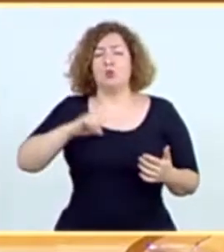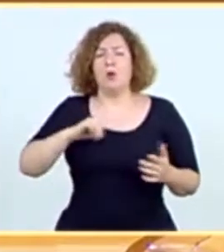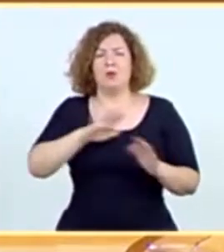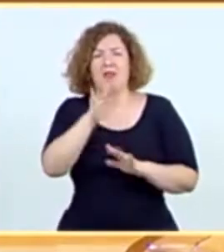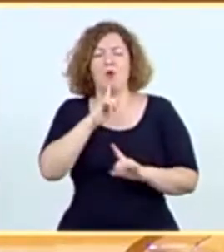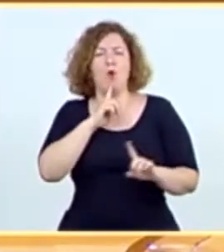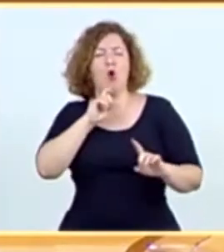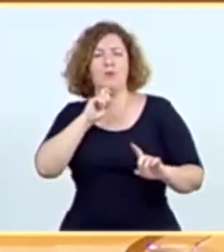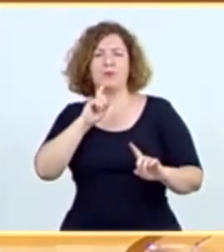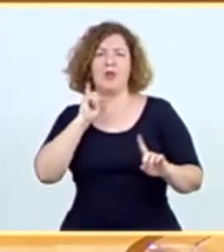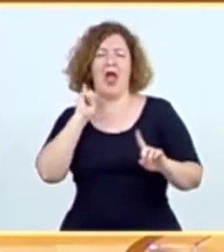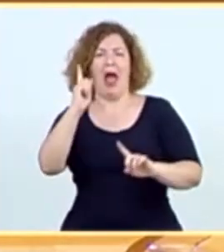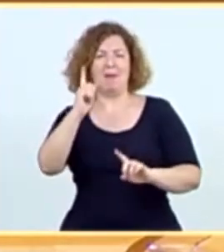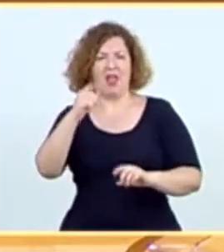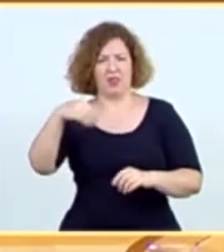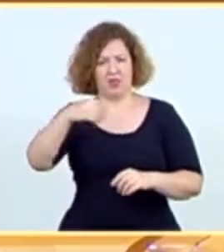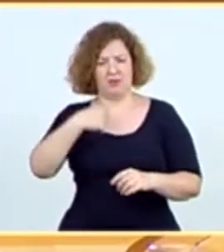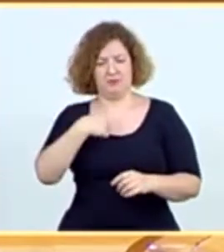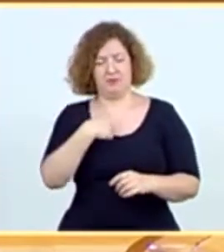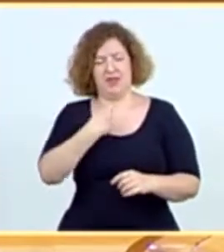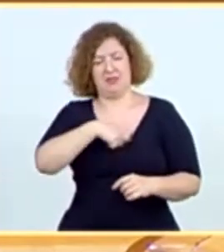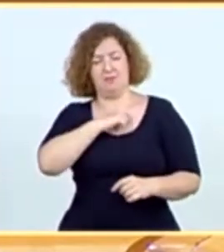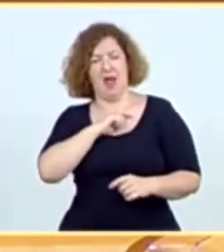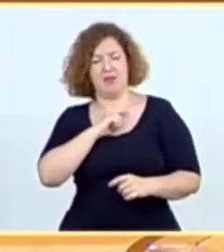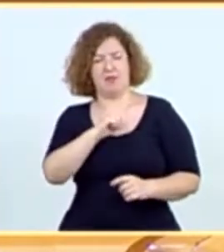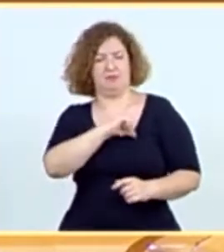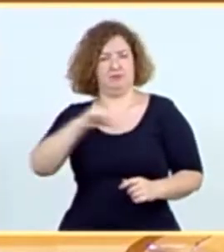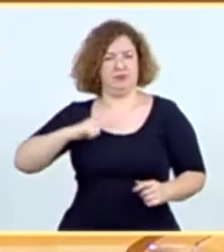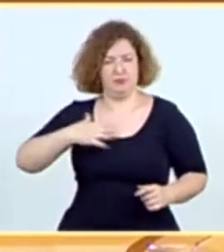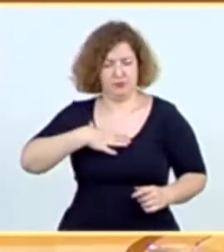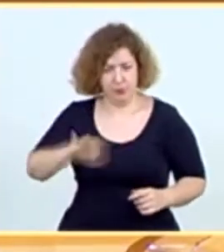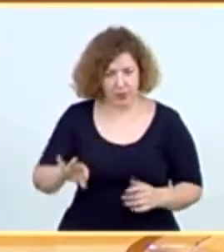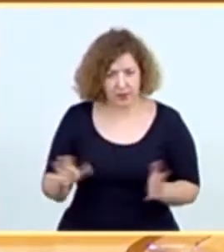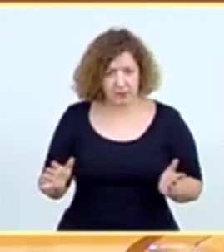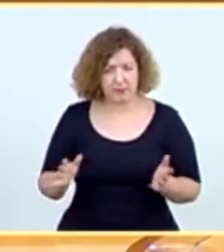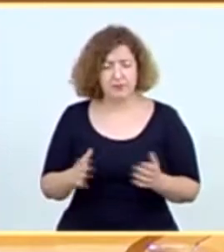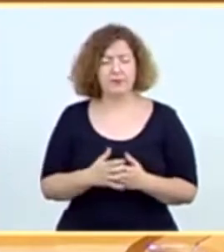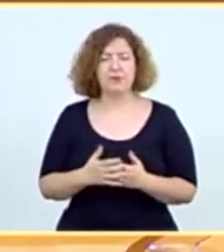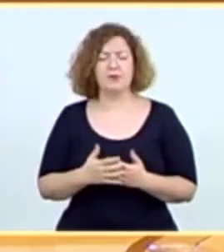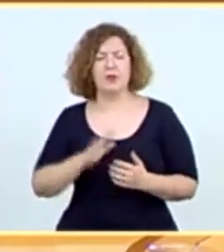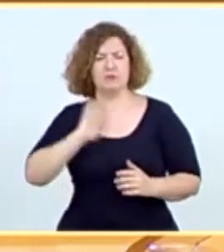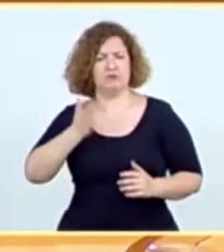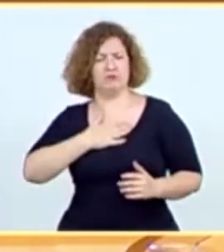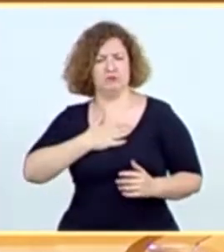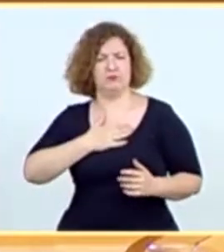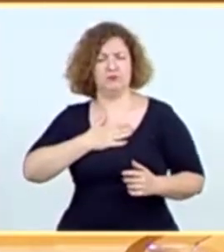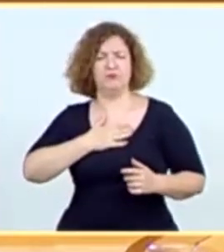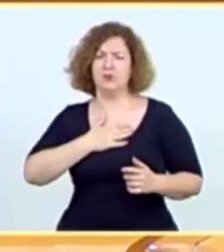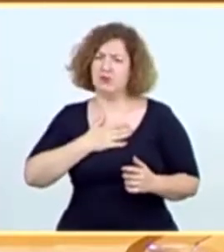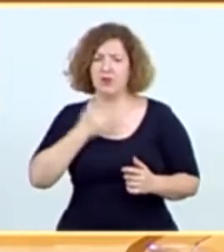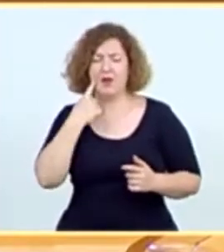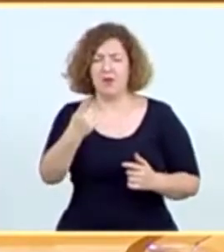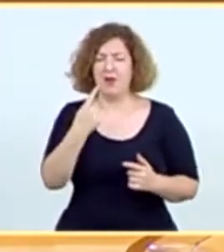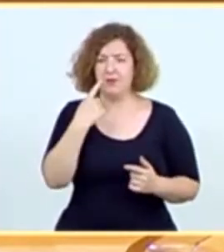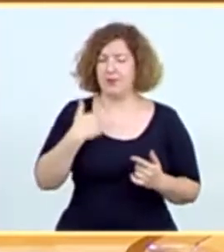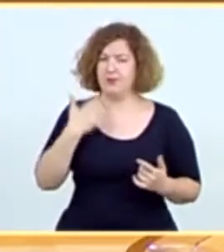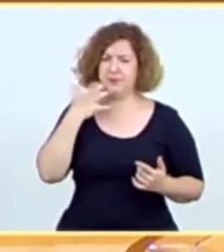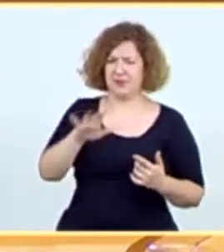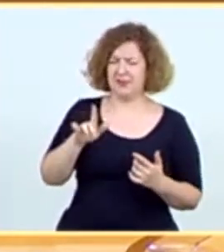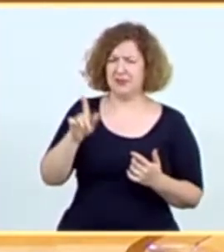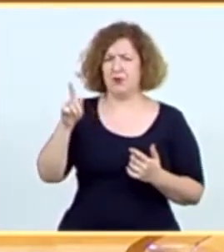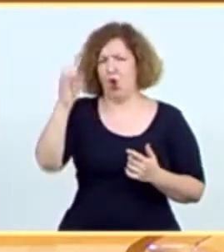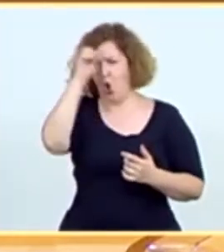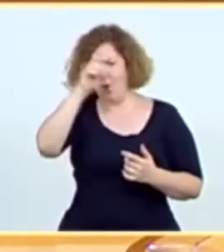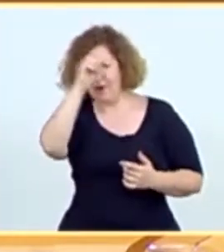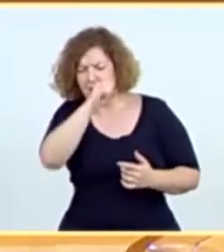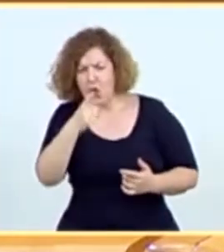la unidad de España. Por tanto, no es extraño escuchar algunas afirmaciones y ver la falta de voluntad de algunos. Lo que nos